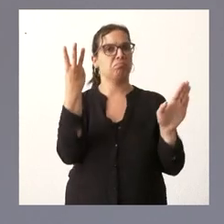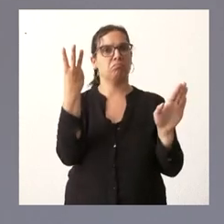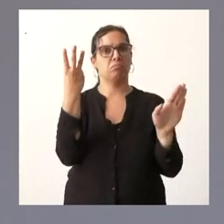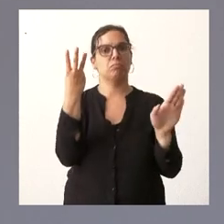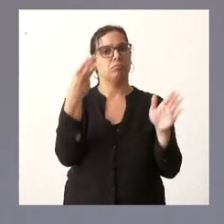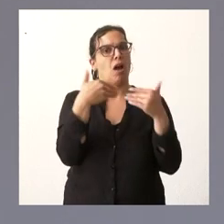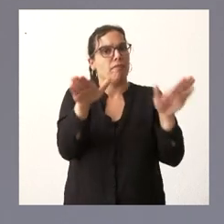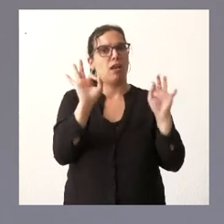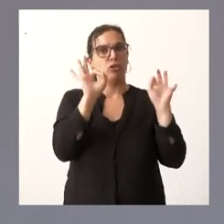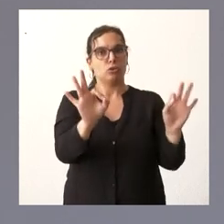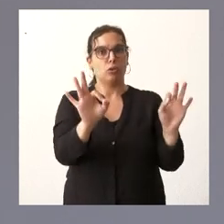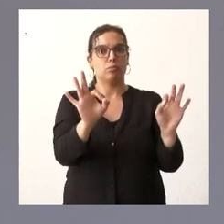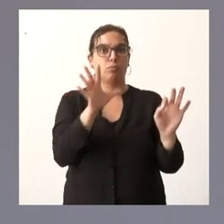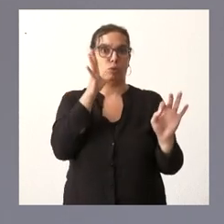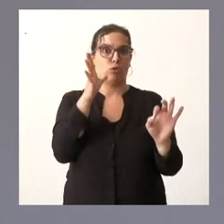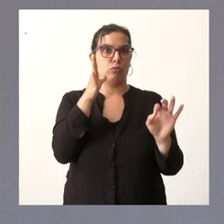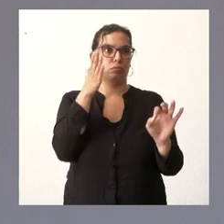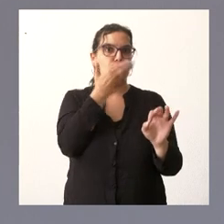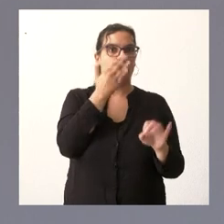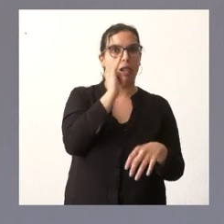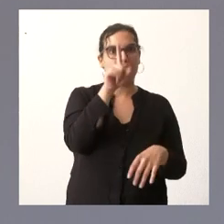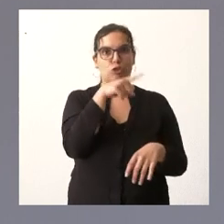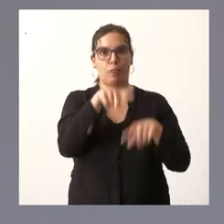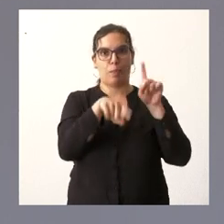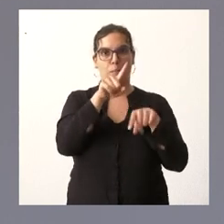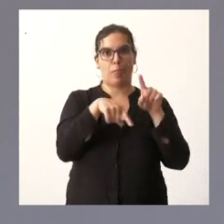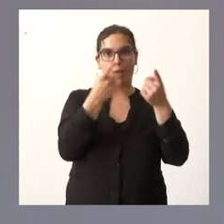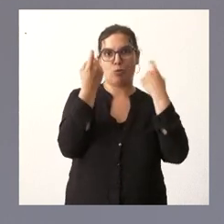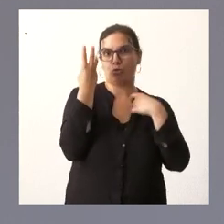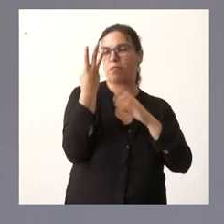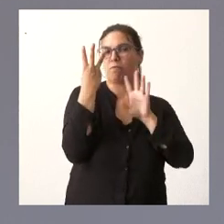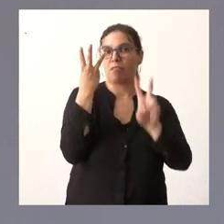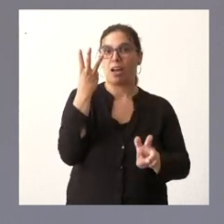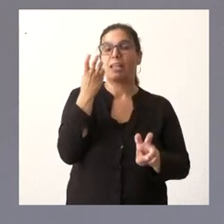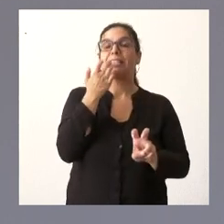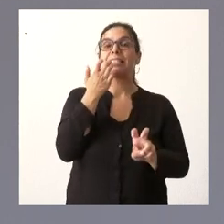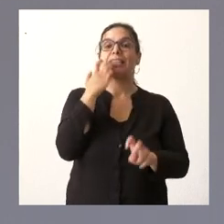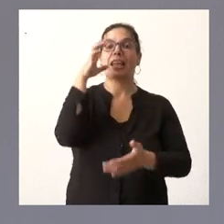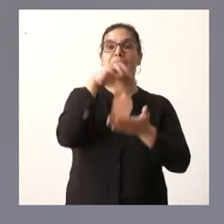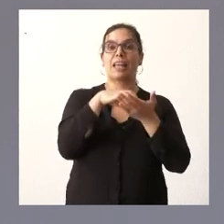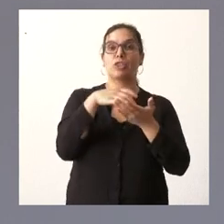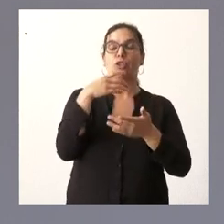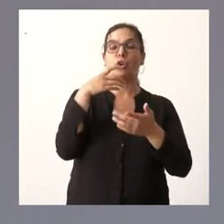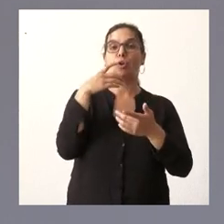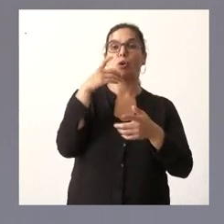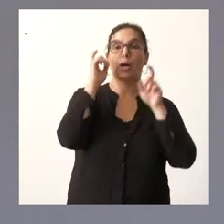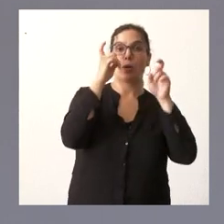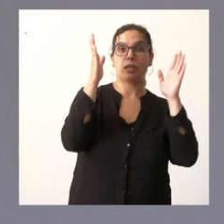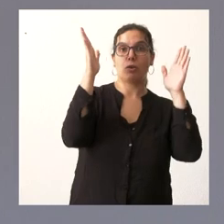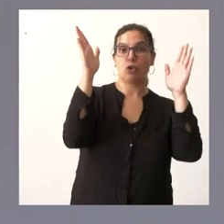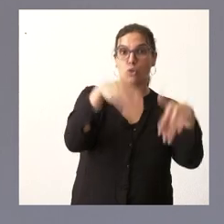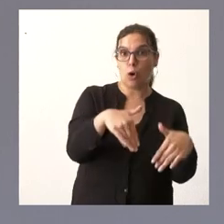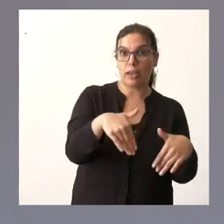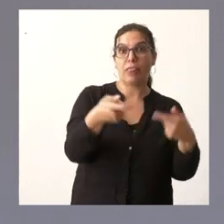que determina la existencia o no de ese centro cuando en una localidad no haya centro educativo pero recupere el número de alumnos se